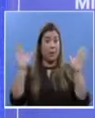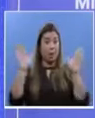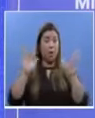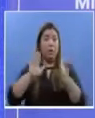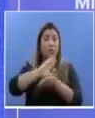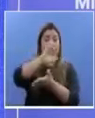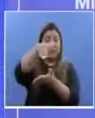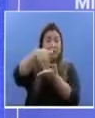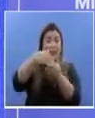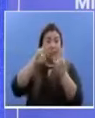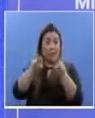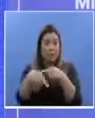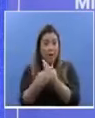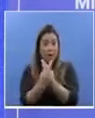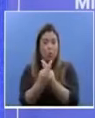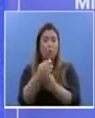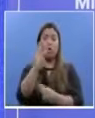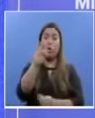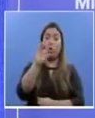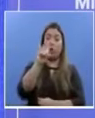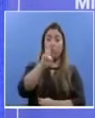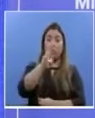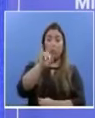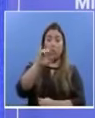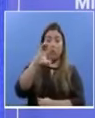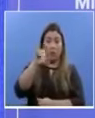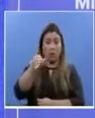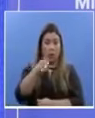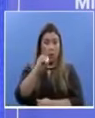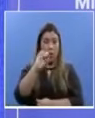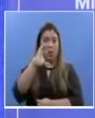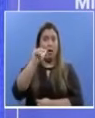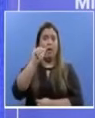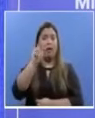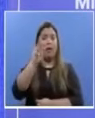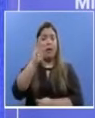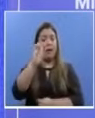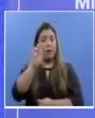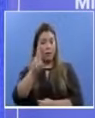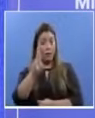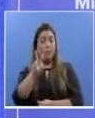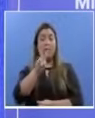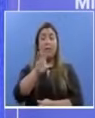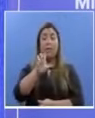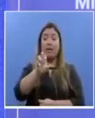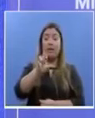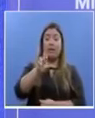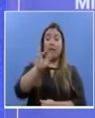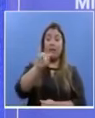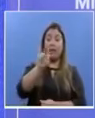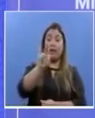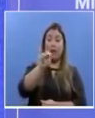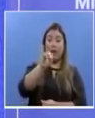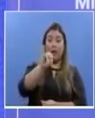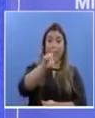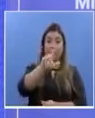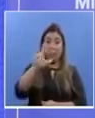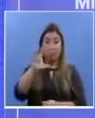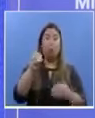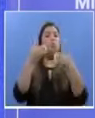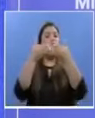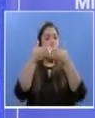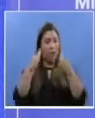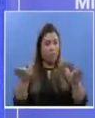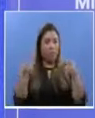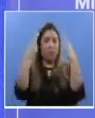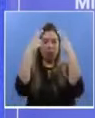Dennis de Casa, el centro de salud de Torrijos Carter y el centro de salud de Veranillo también van a estar prestando la atención y toma de hisopados a los pacientes que